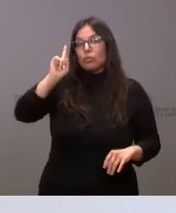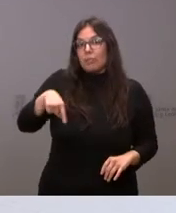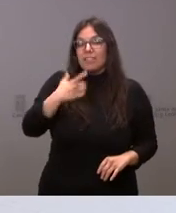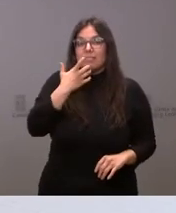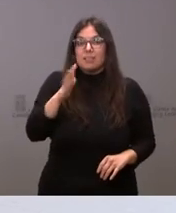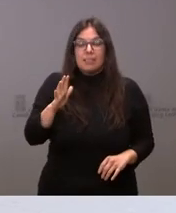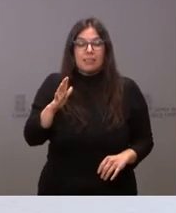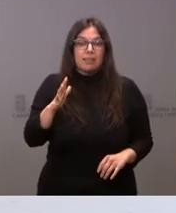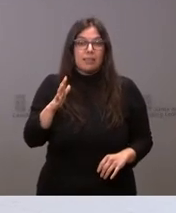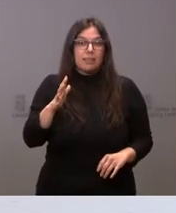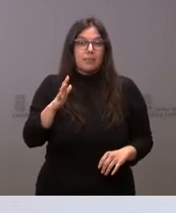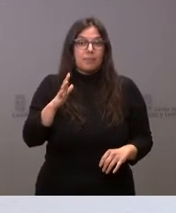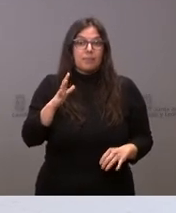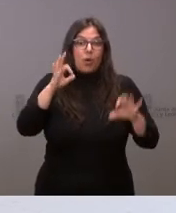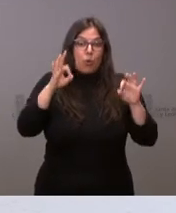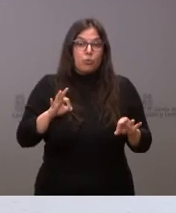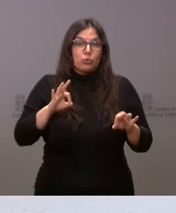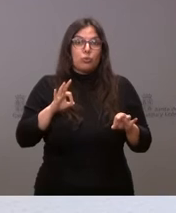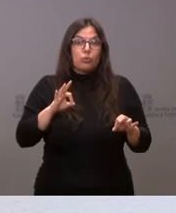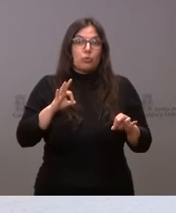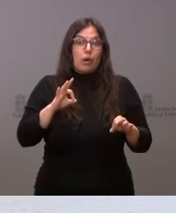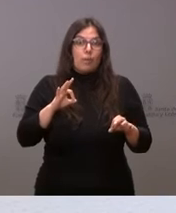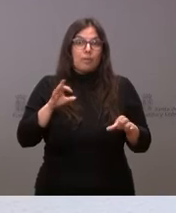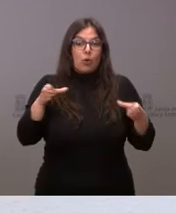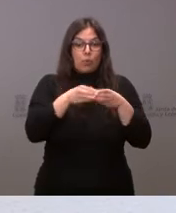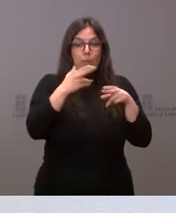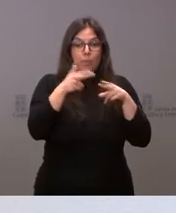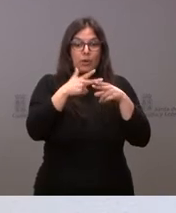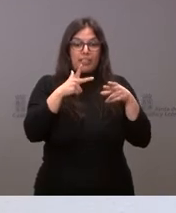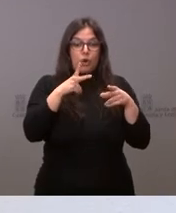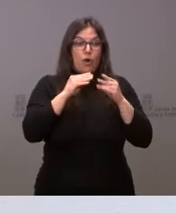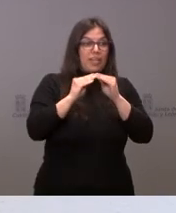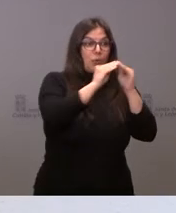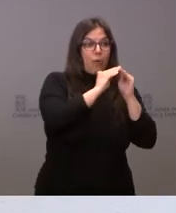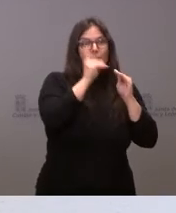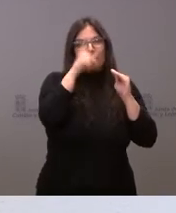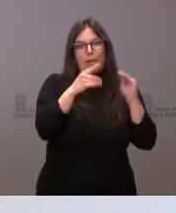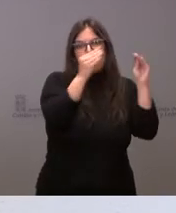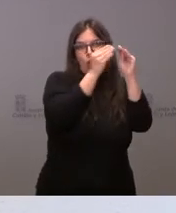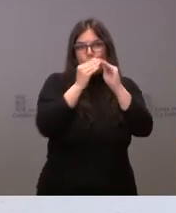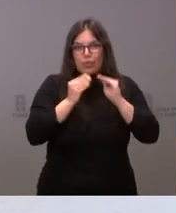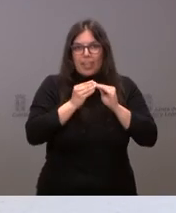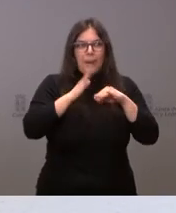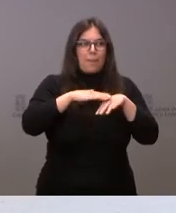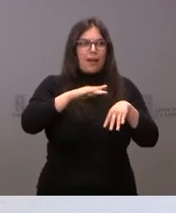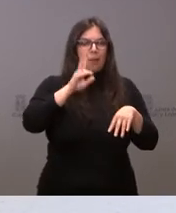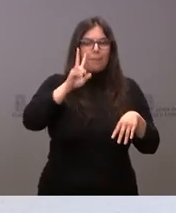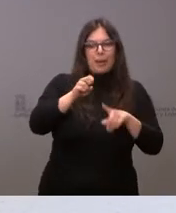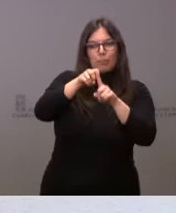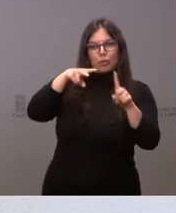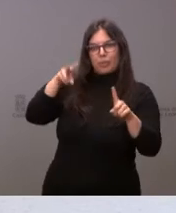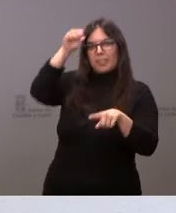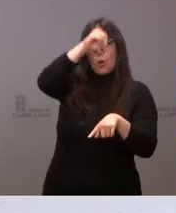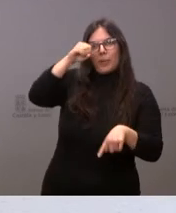si formamos parte de la misma formación política tengamos una coincidencia en el diagnóstico y a la hora de